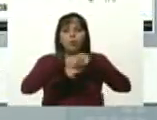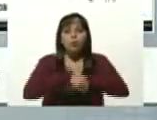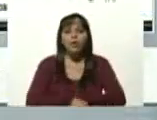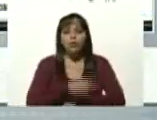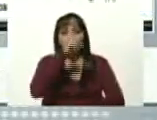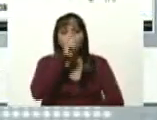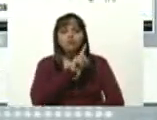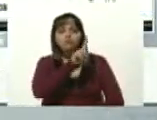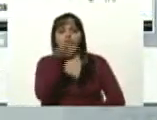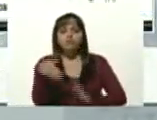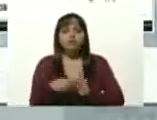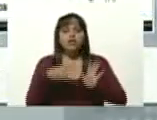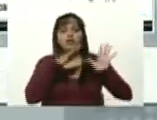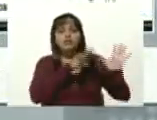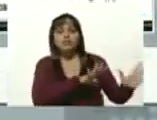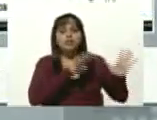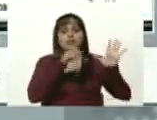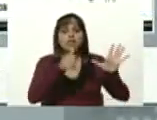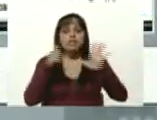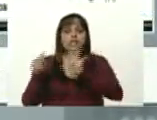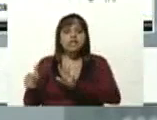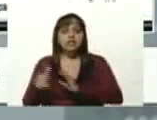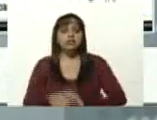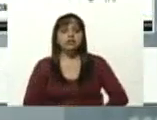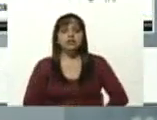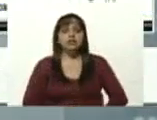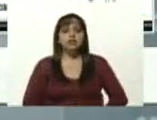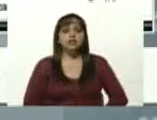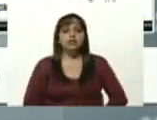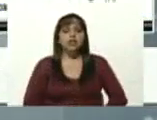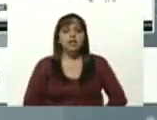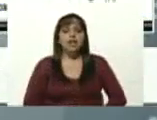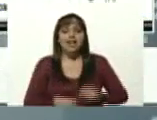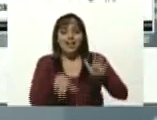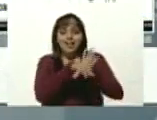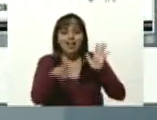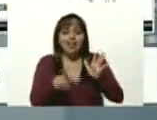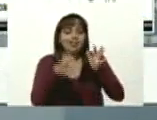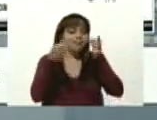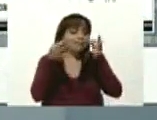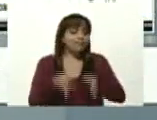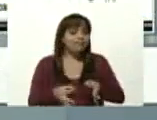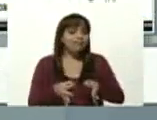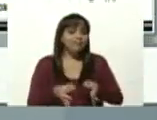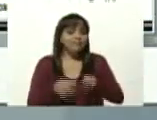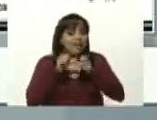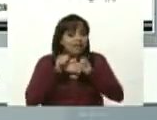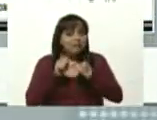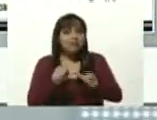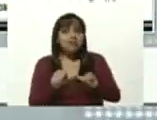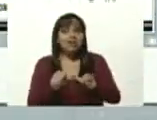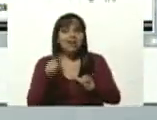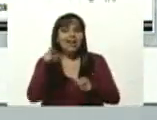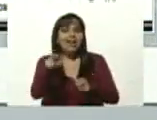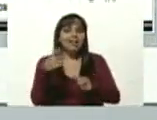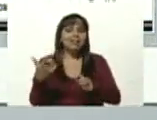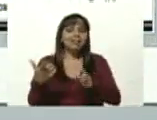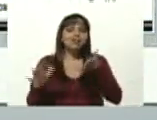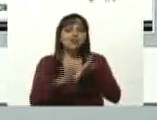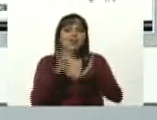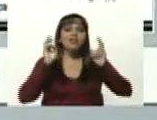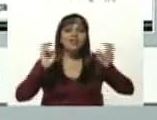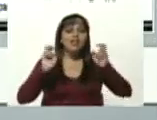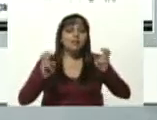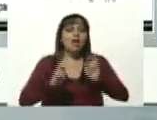1966 es el marco jurídico vigente para este contencioso